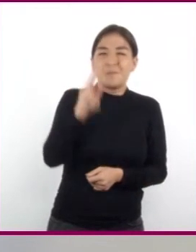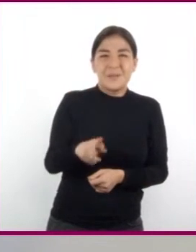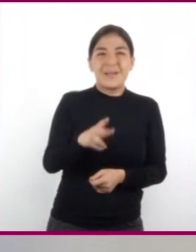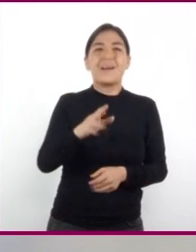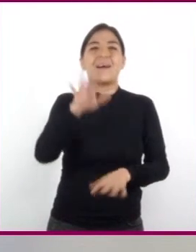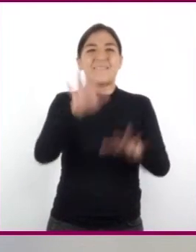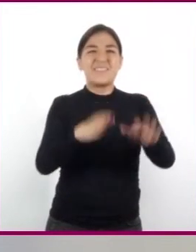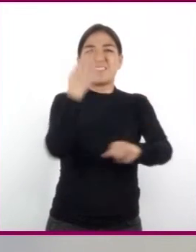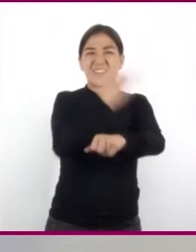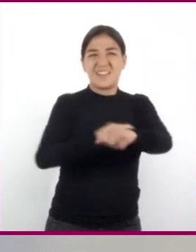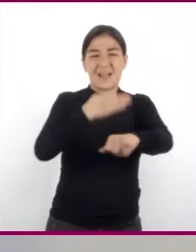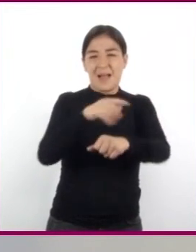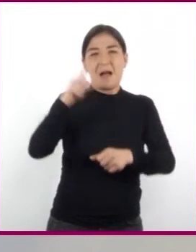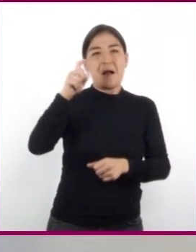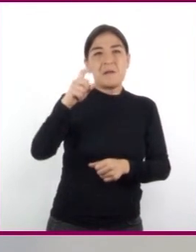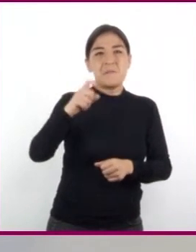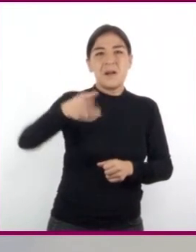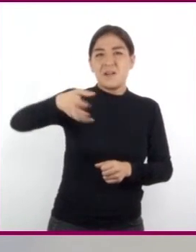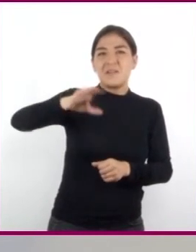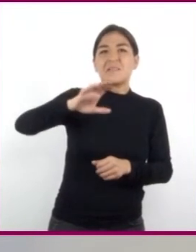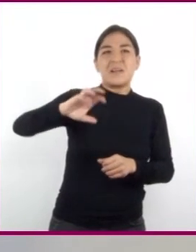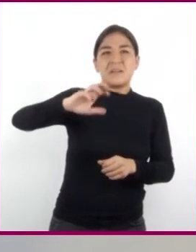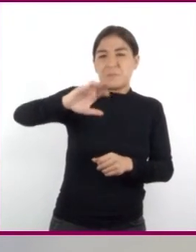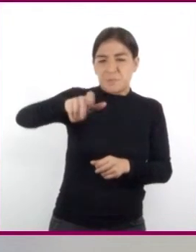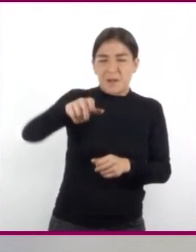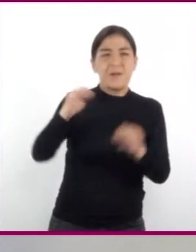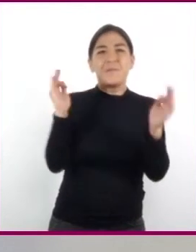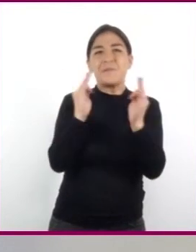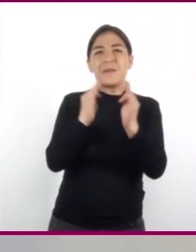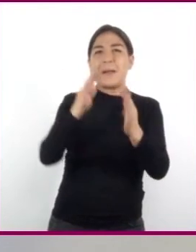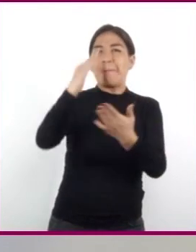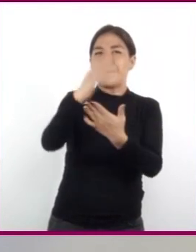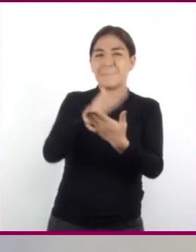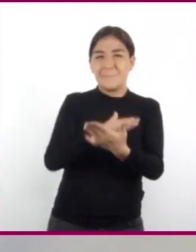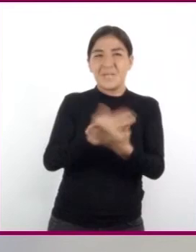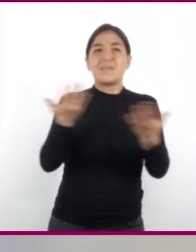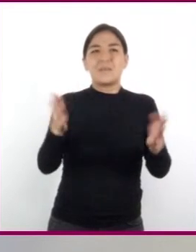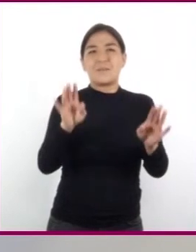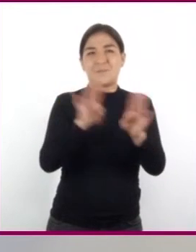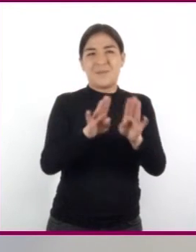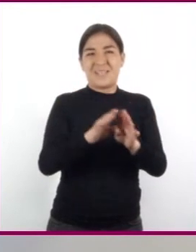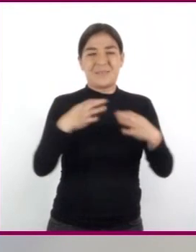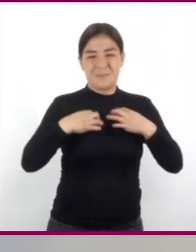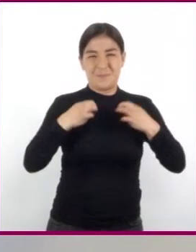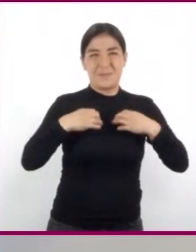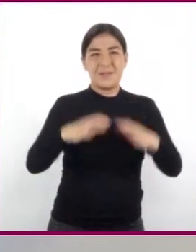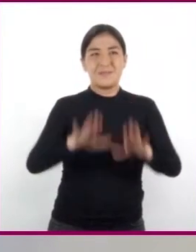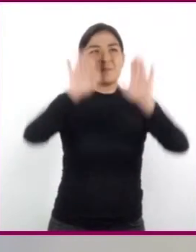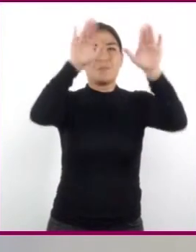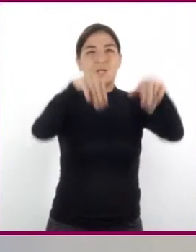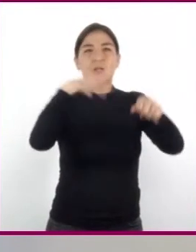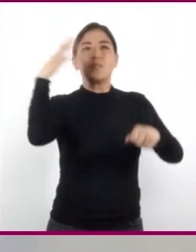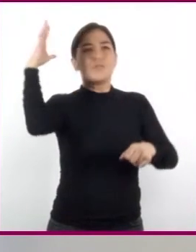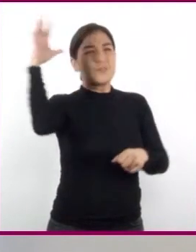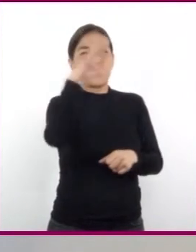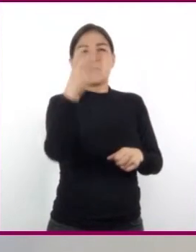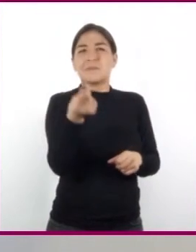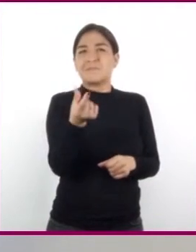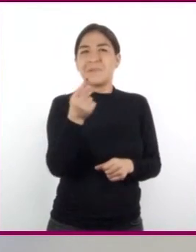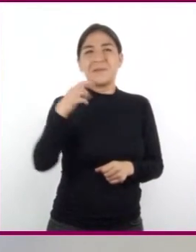la tarde el agua de la llave no sale tan fría. Además, si ponemos la ropa mojada al sol, ésta se seca.